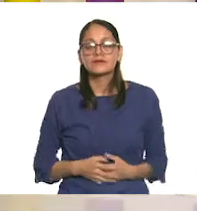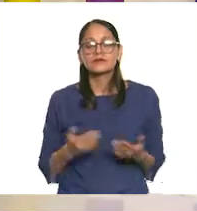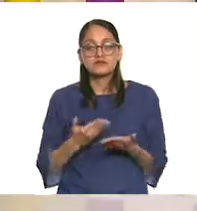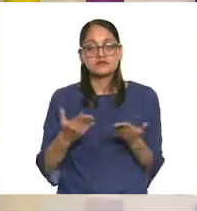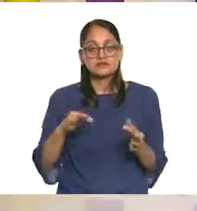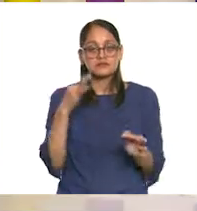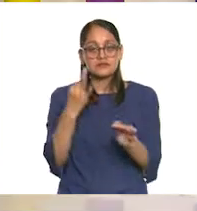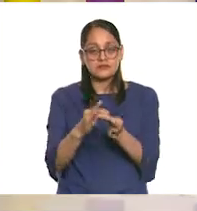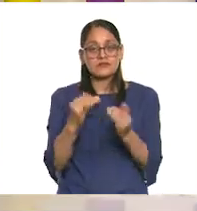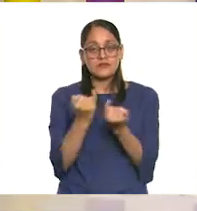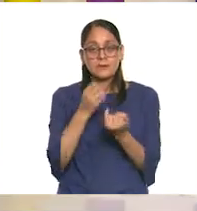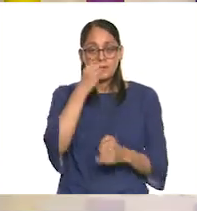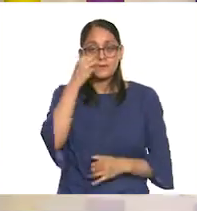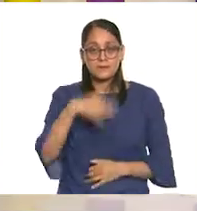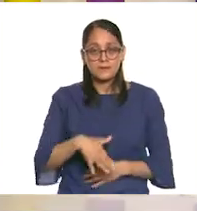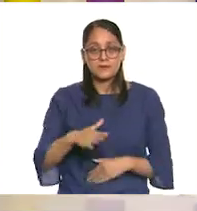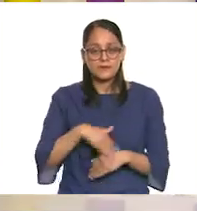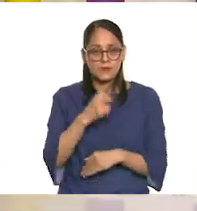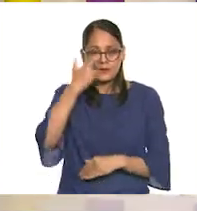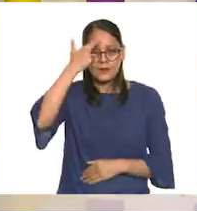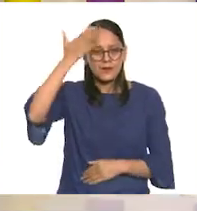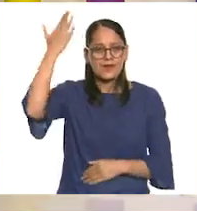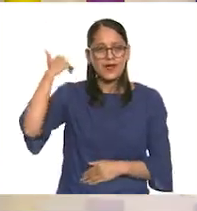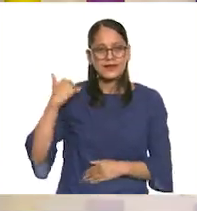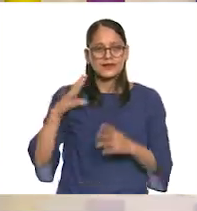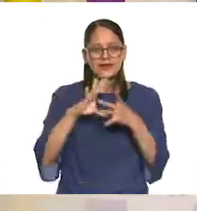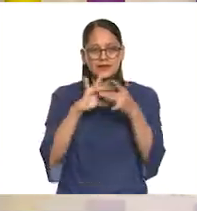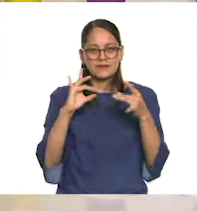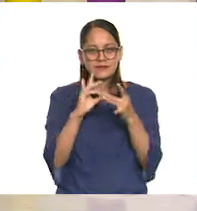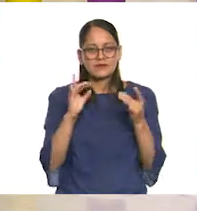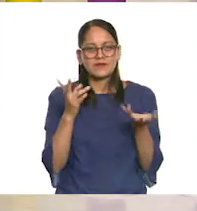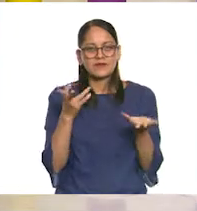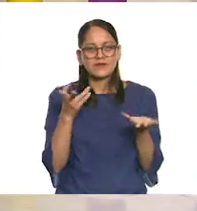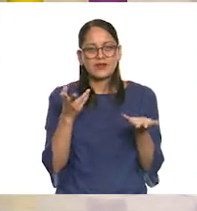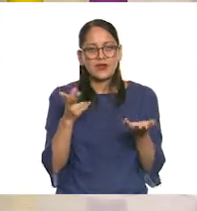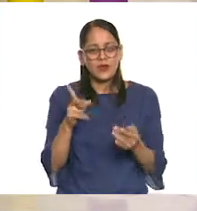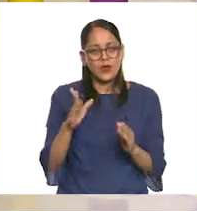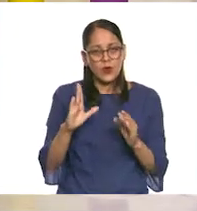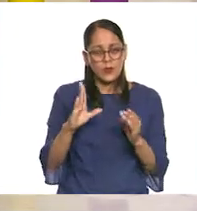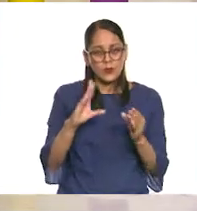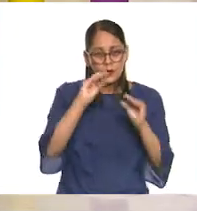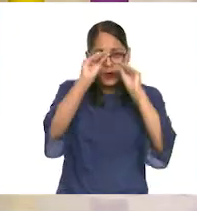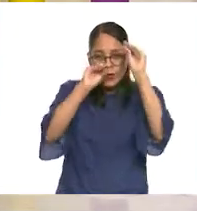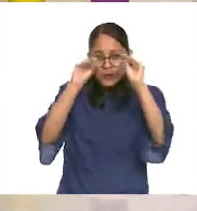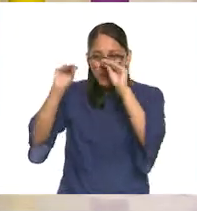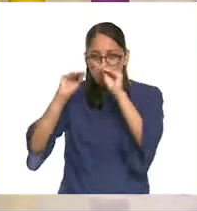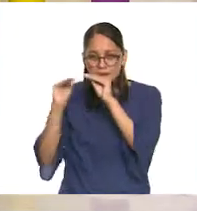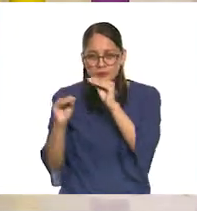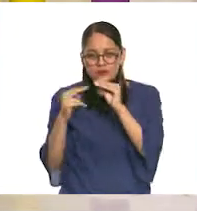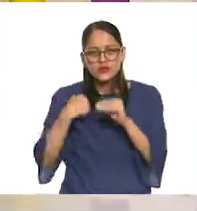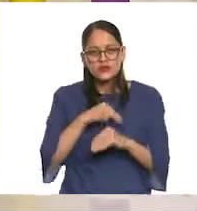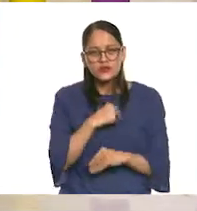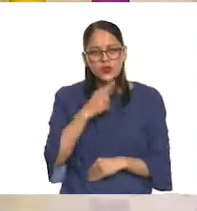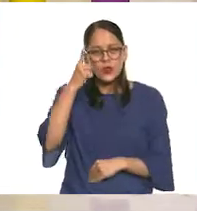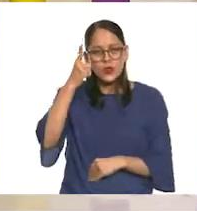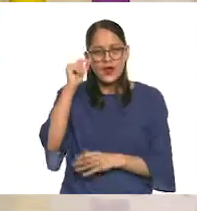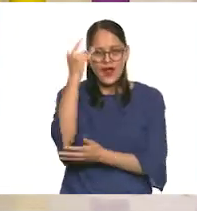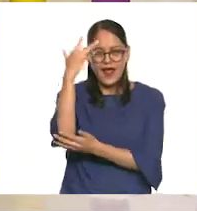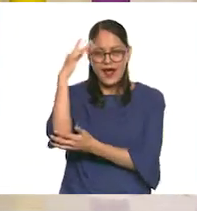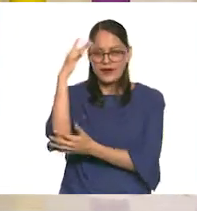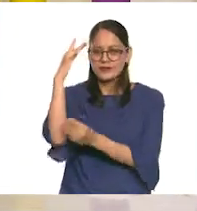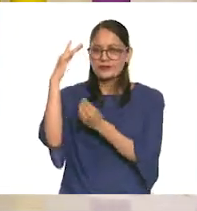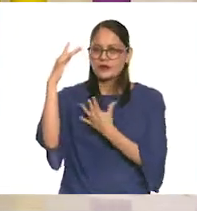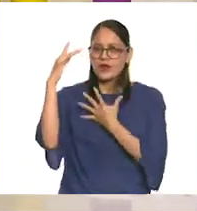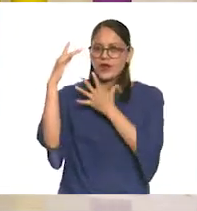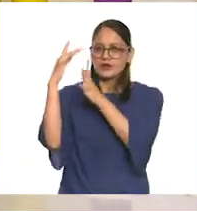Y está muy padre esto, maestra. Recuerdo que hablamos de construir, que nuestra instalación iba a estar inspirada en un árbol, como vimos